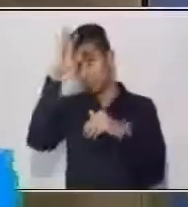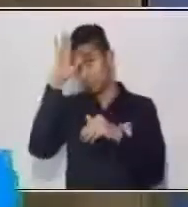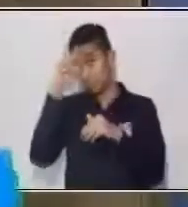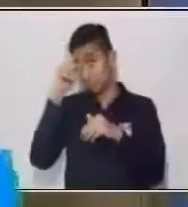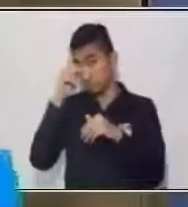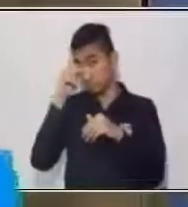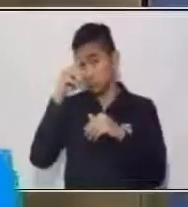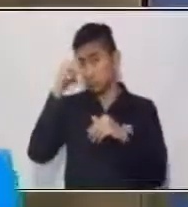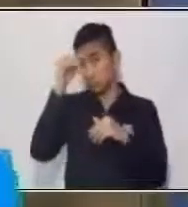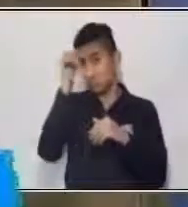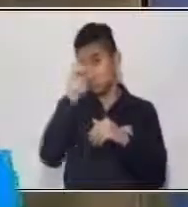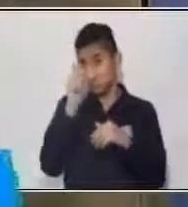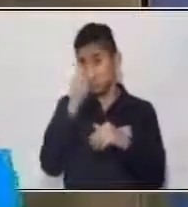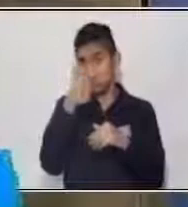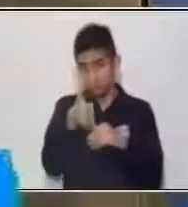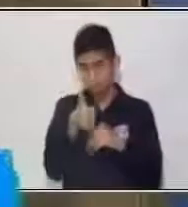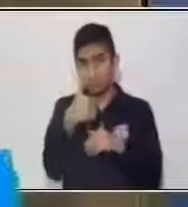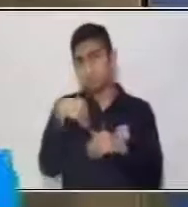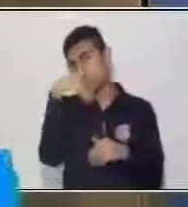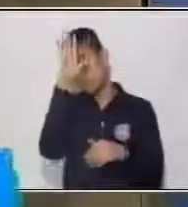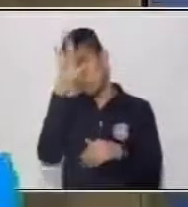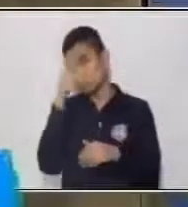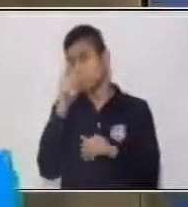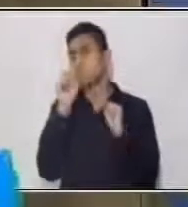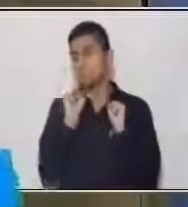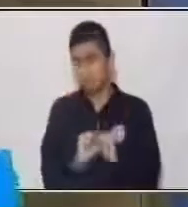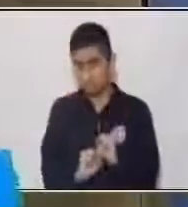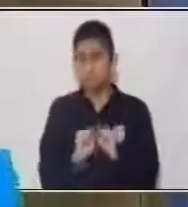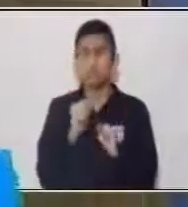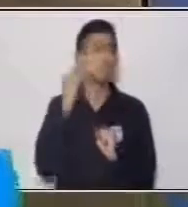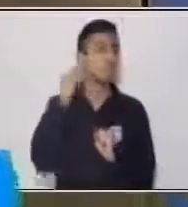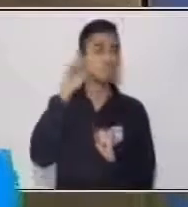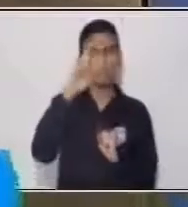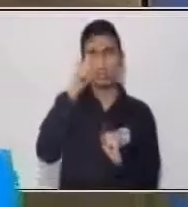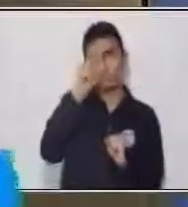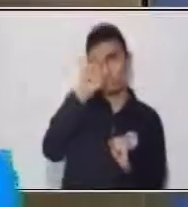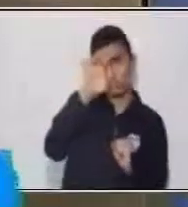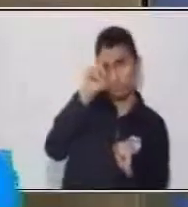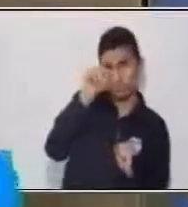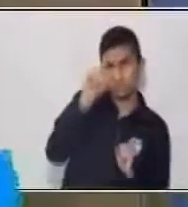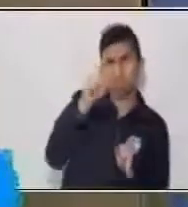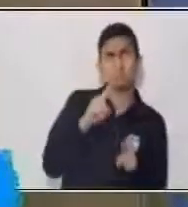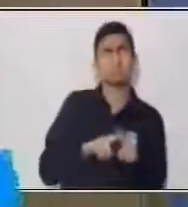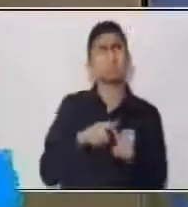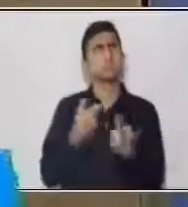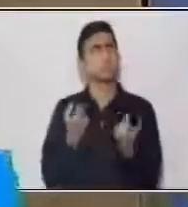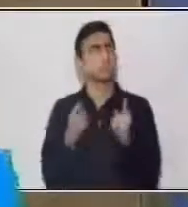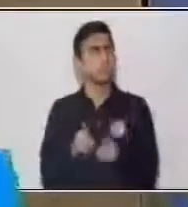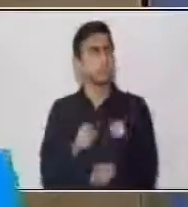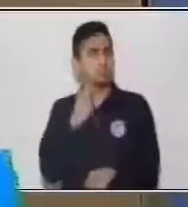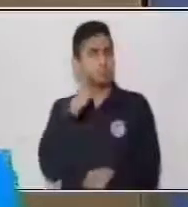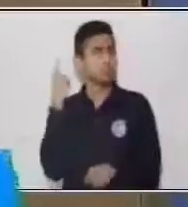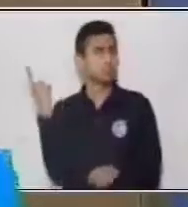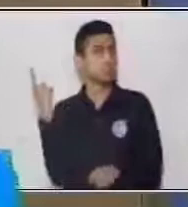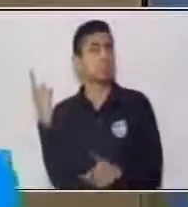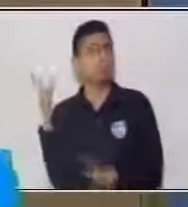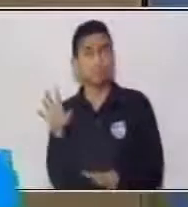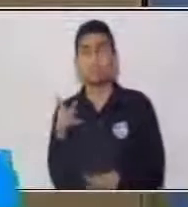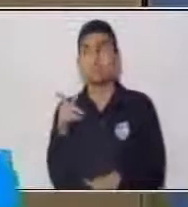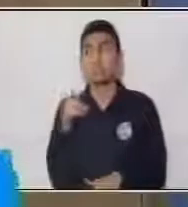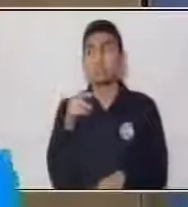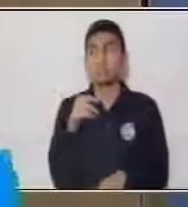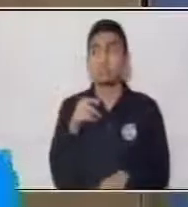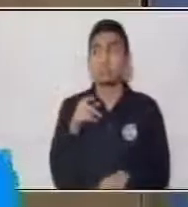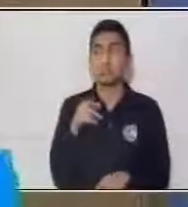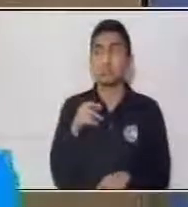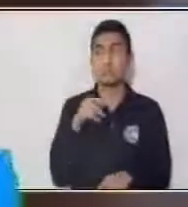su masa, o sea, el tamaño, será la gravedad. Pero, ¿qué pasa aquí? Aquí el agua no tiene